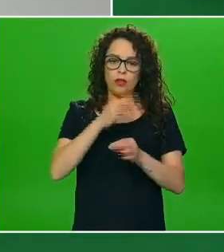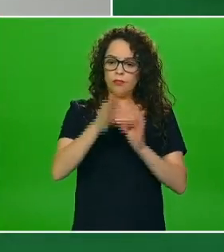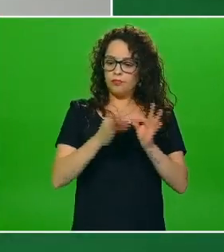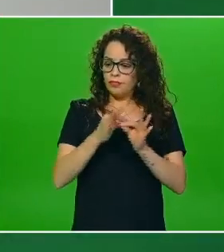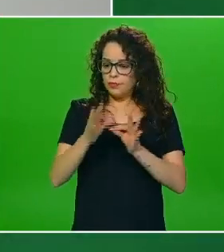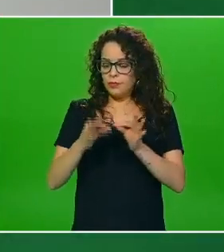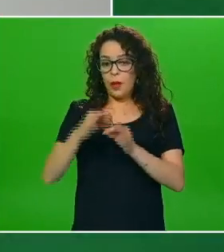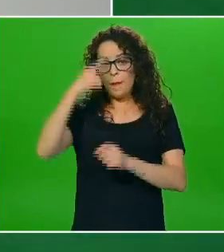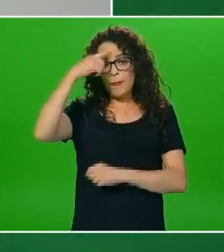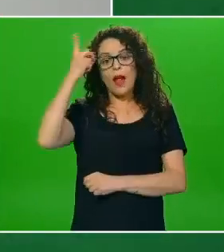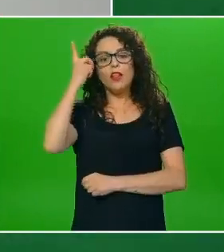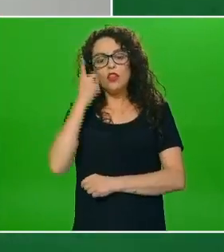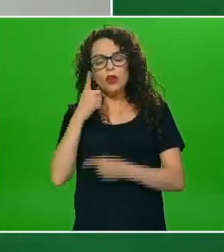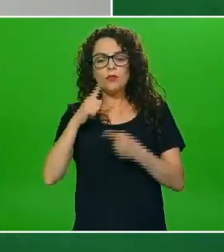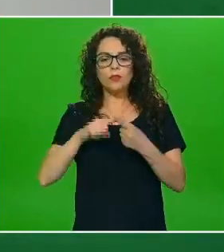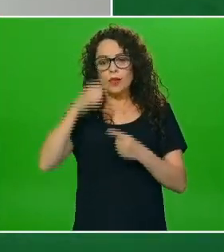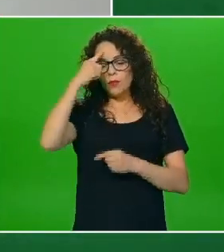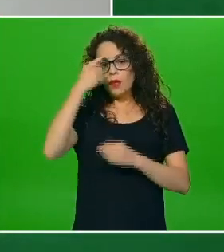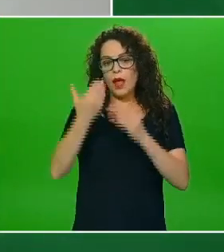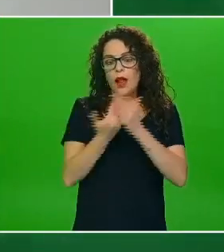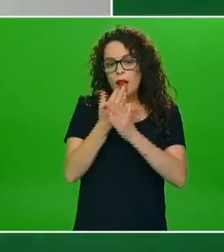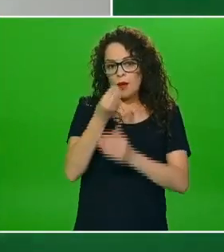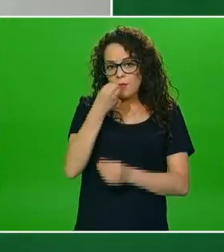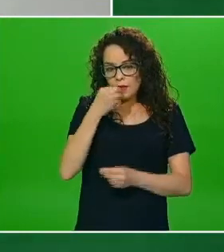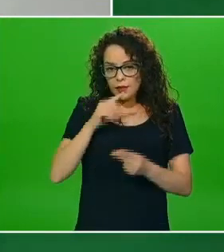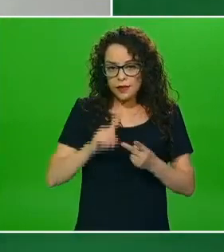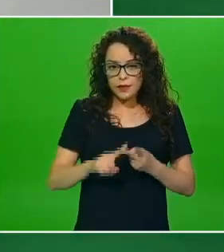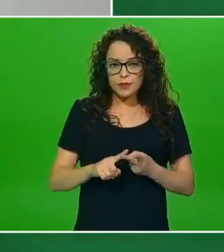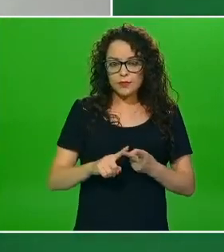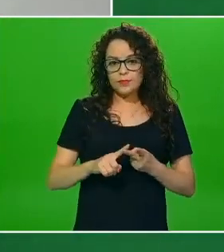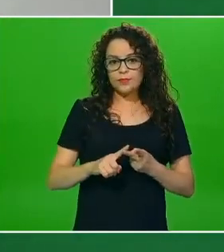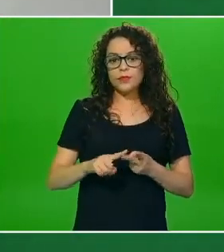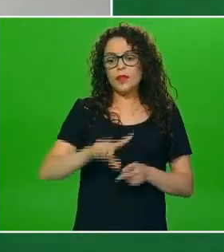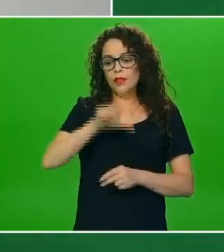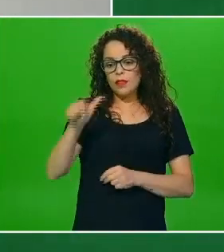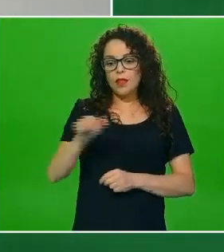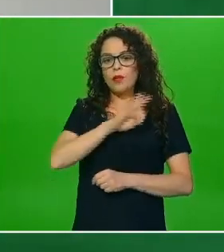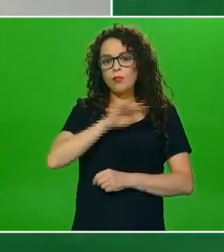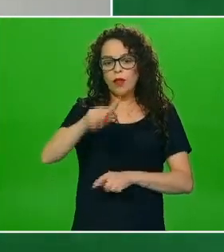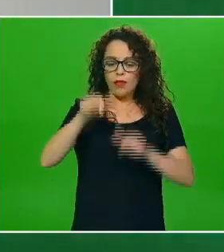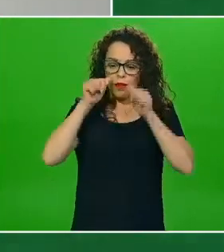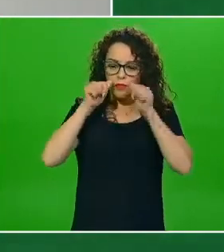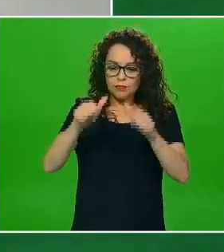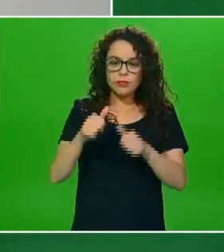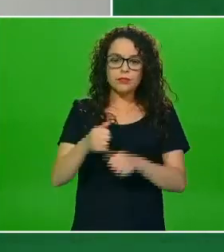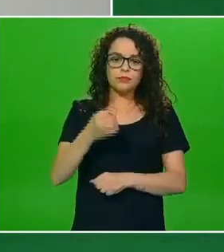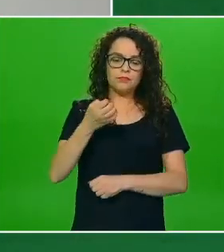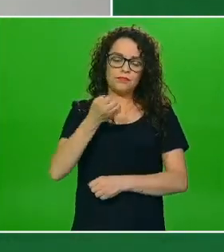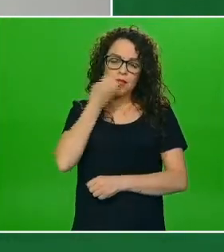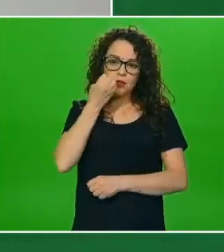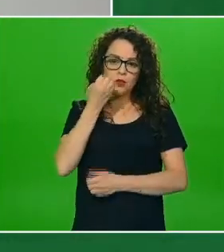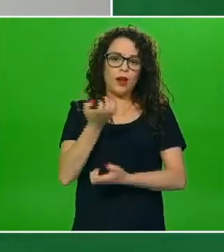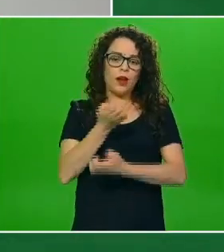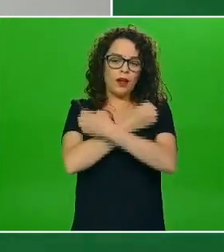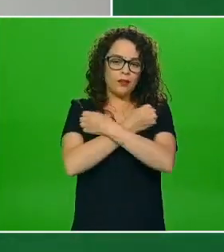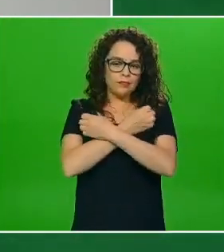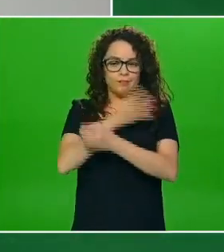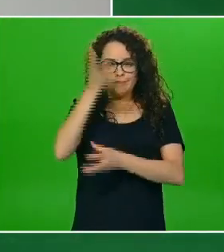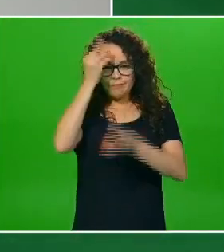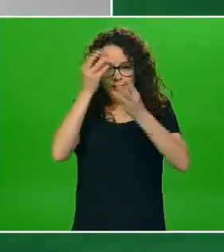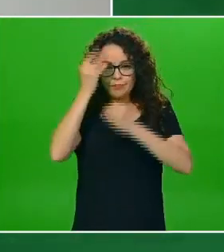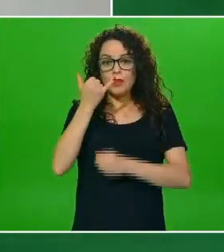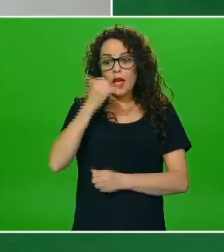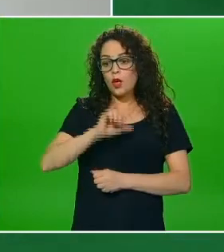desayuno para dedicarle a la escuela y también espacios recreativos en este sentido